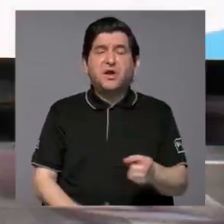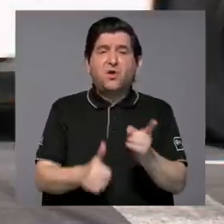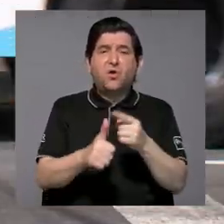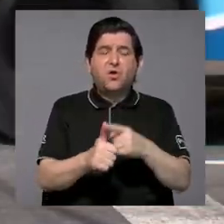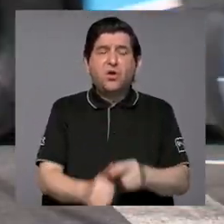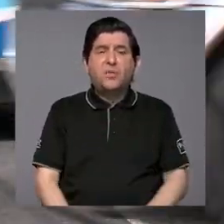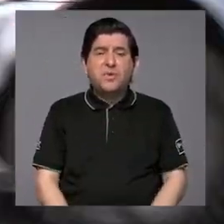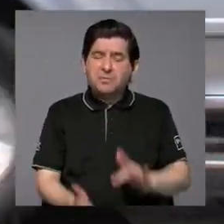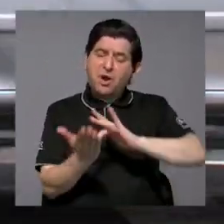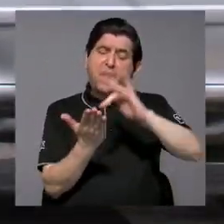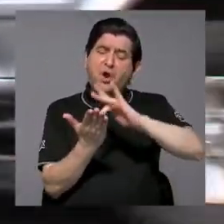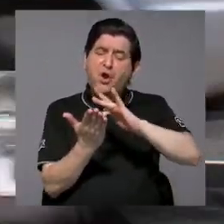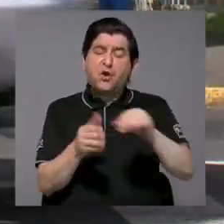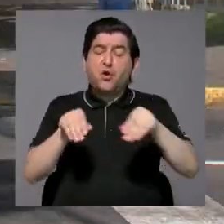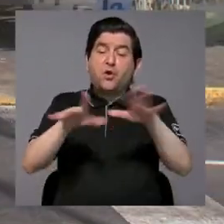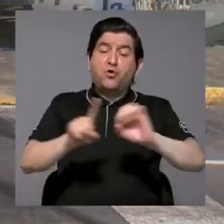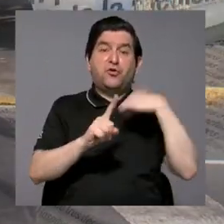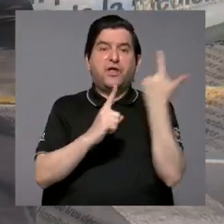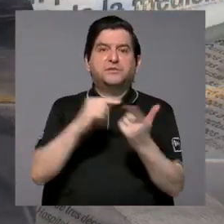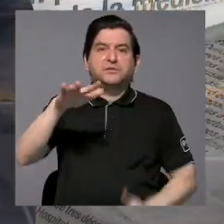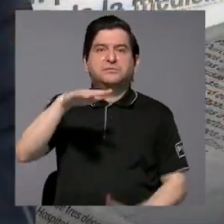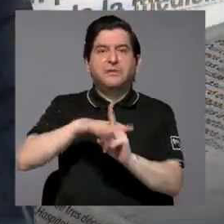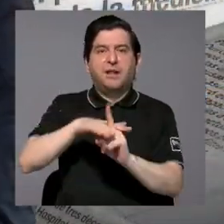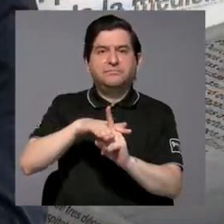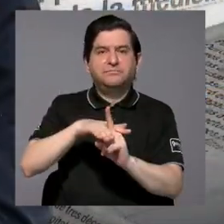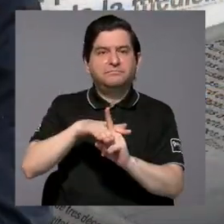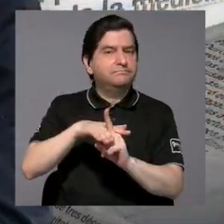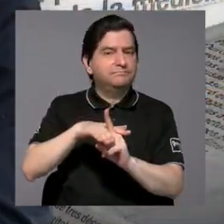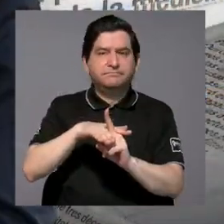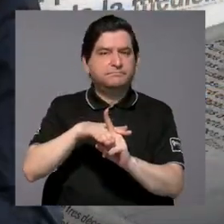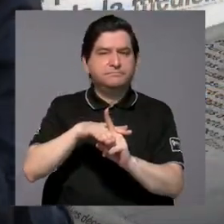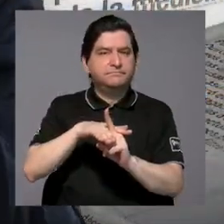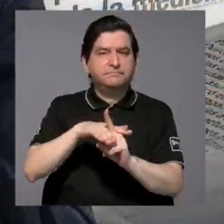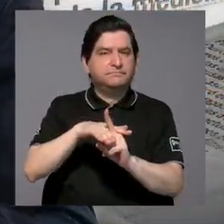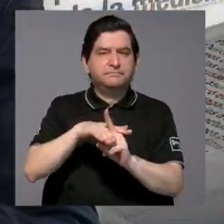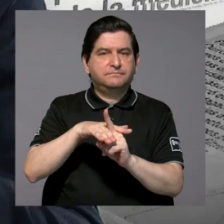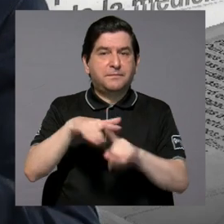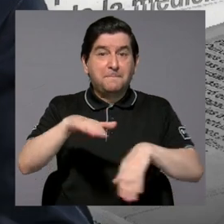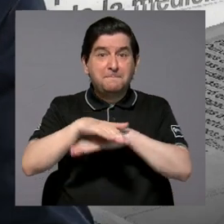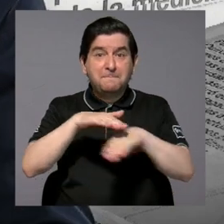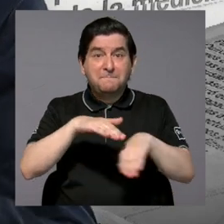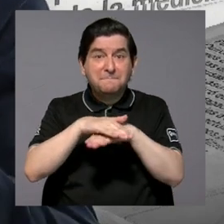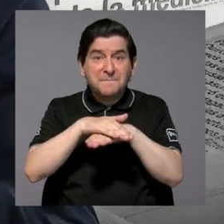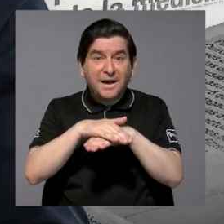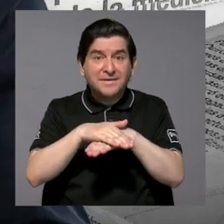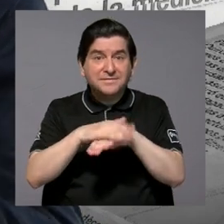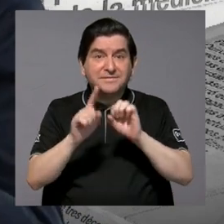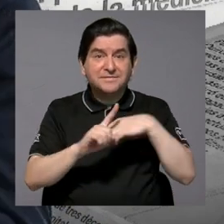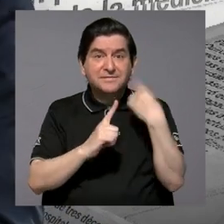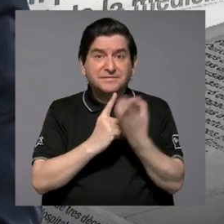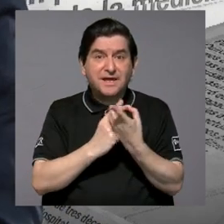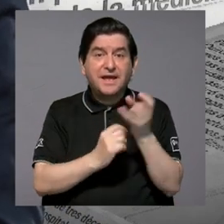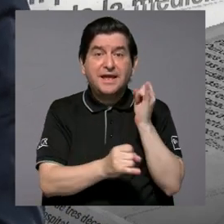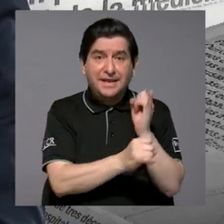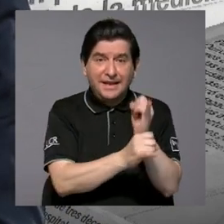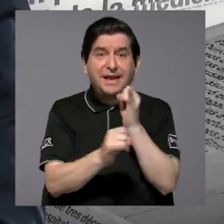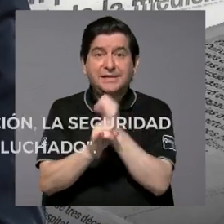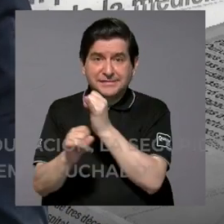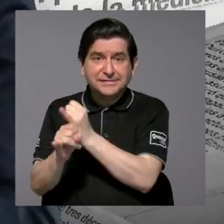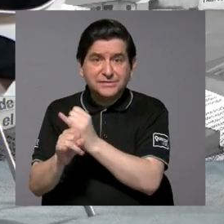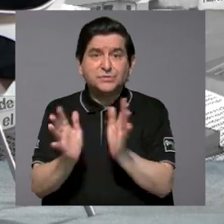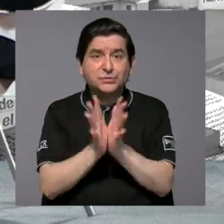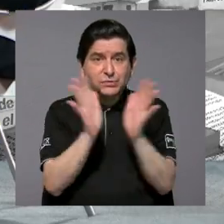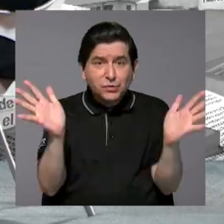nos llega al teléfono o lo que vemos en redes sociales, porque de nuevo, la base de nuestra sociedad es la institucionalidad